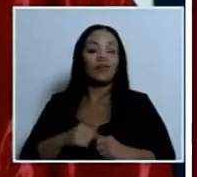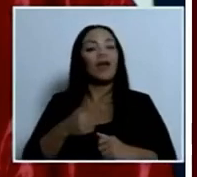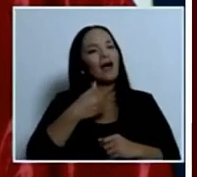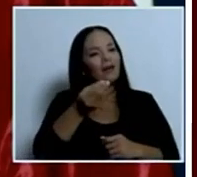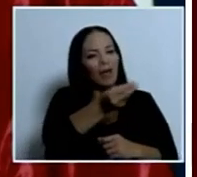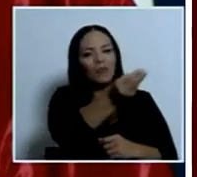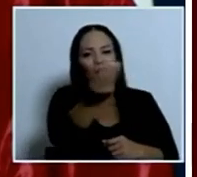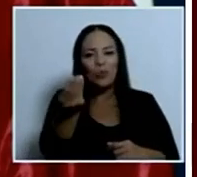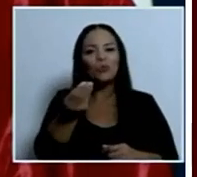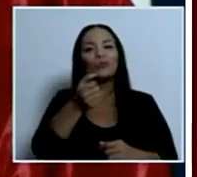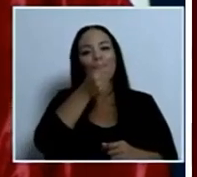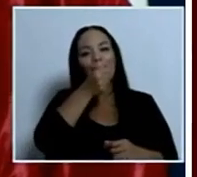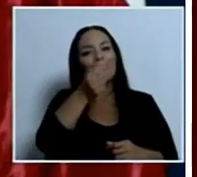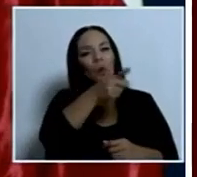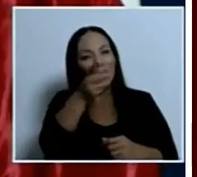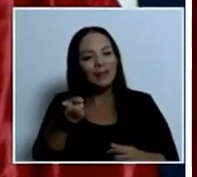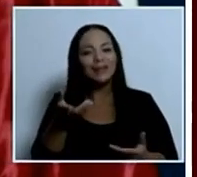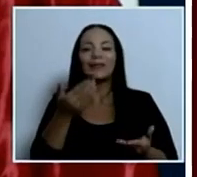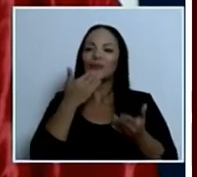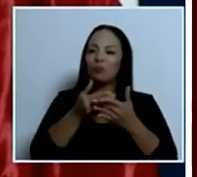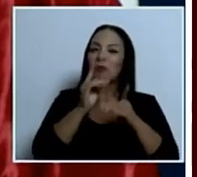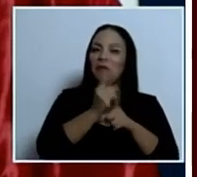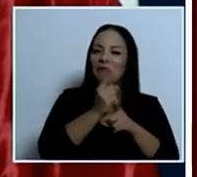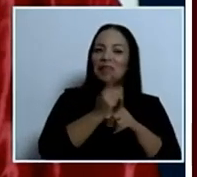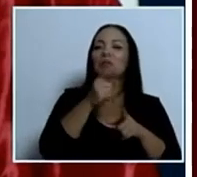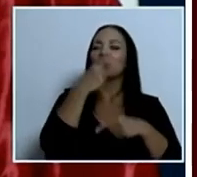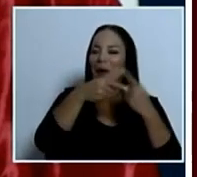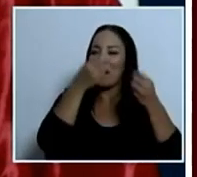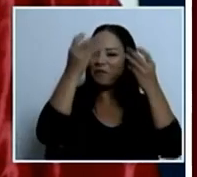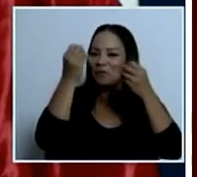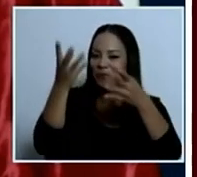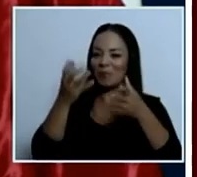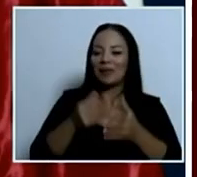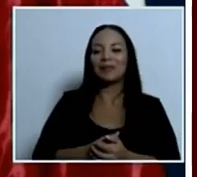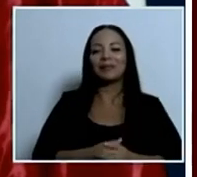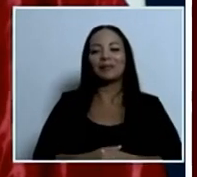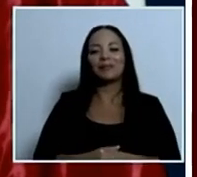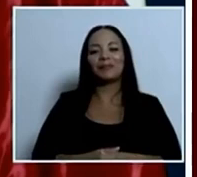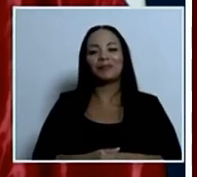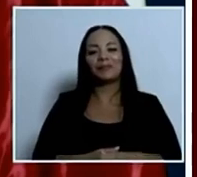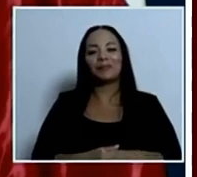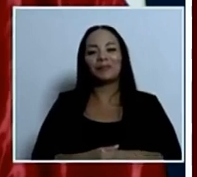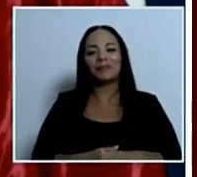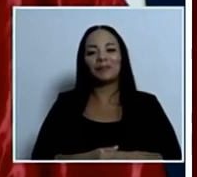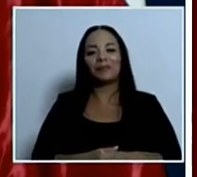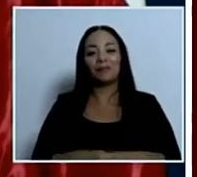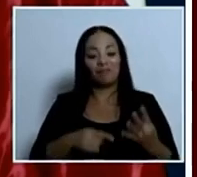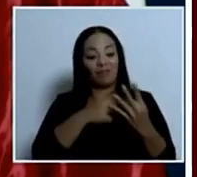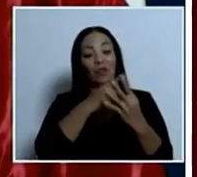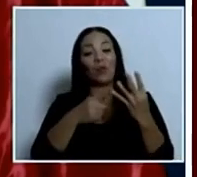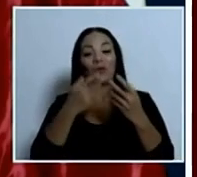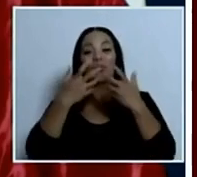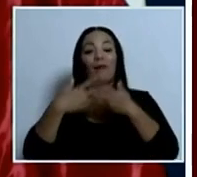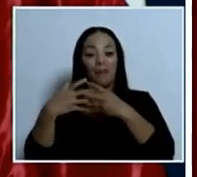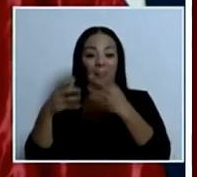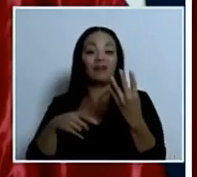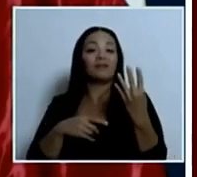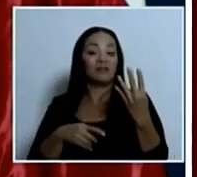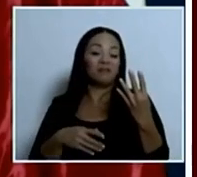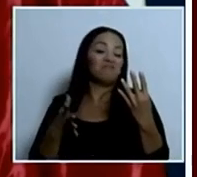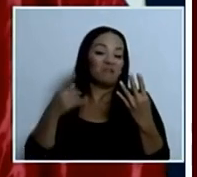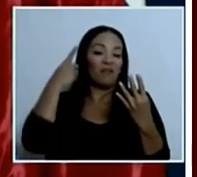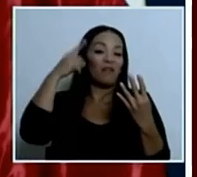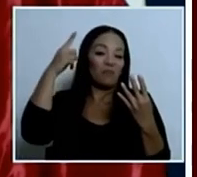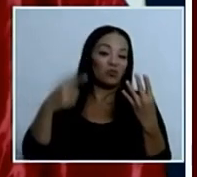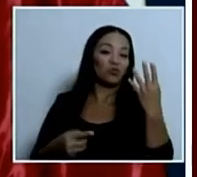acuciosos y efectivos. Esos nombres de esas empresas son conocidos,